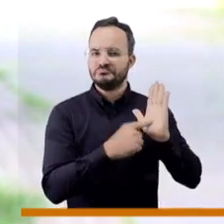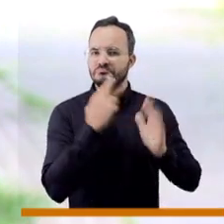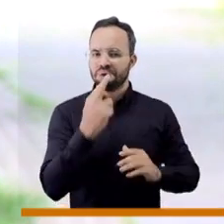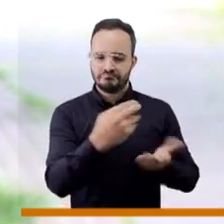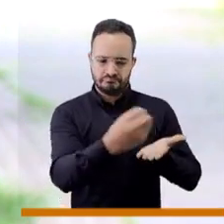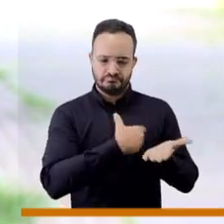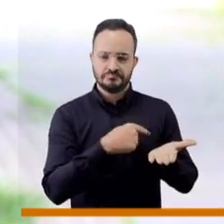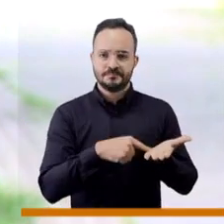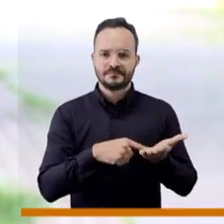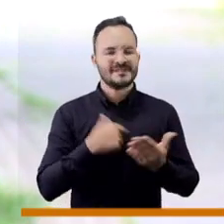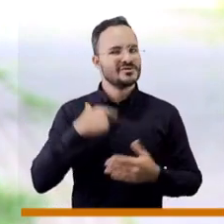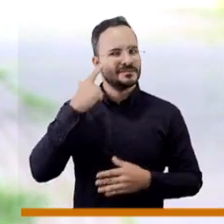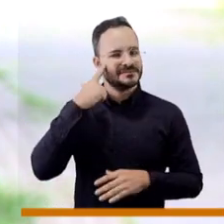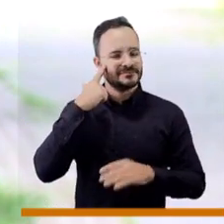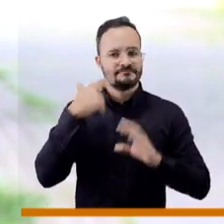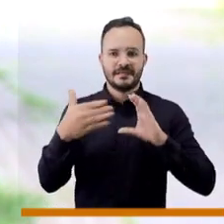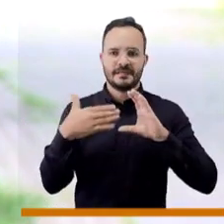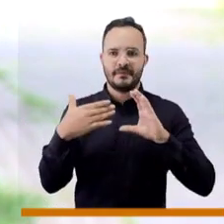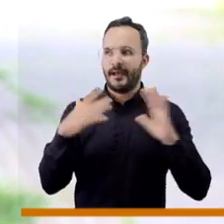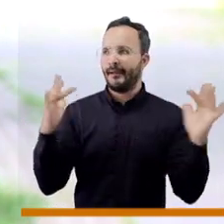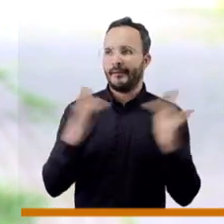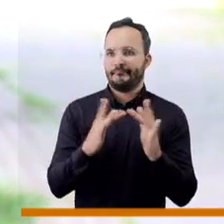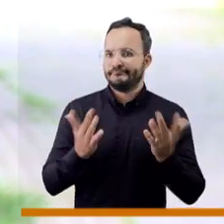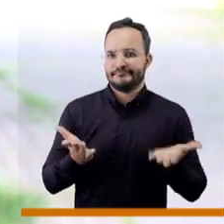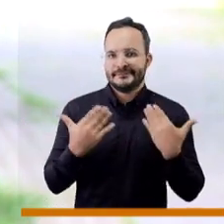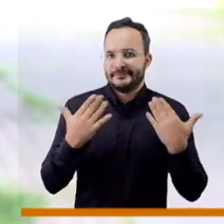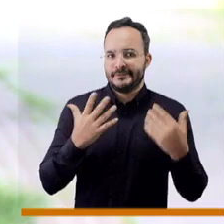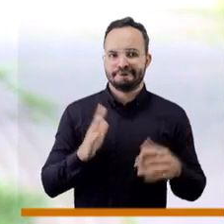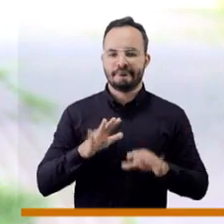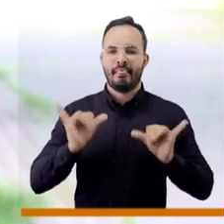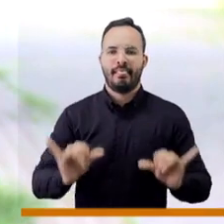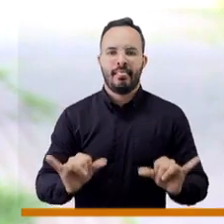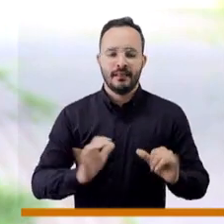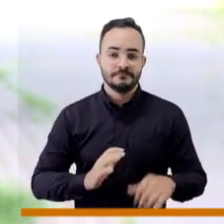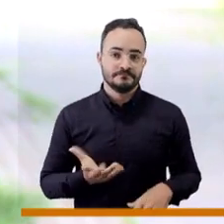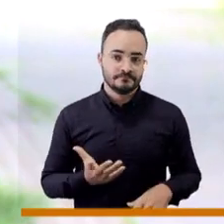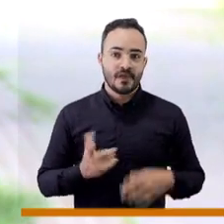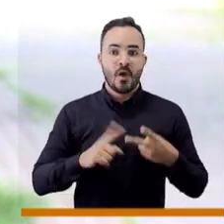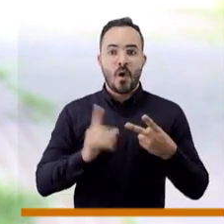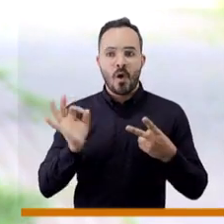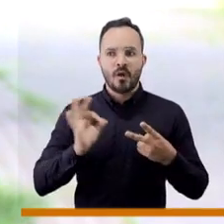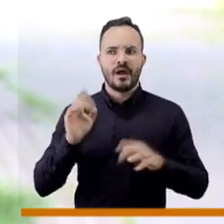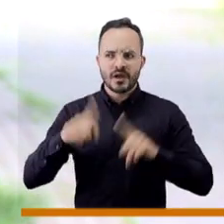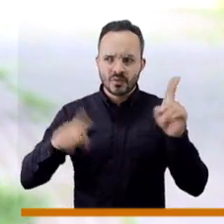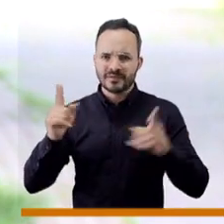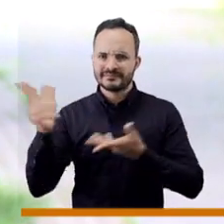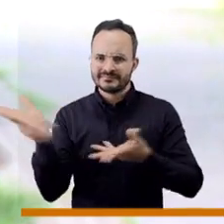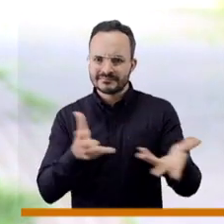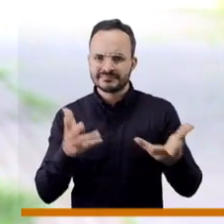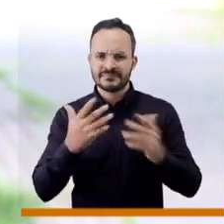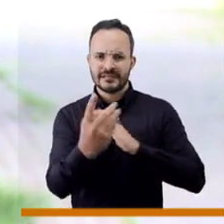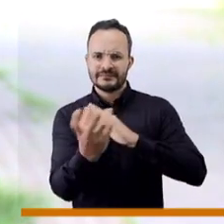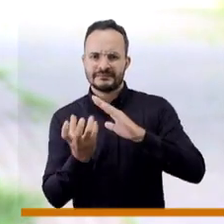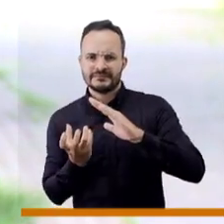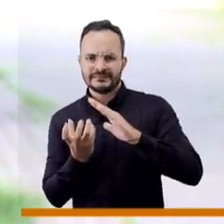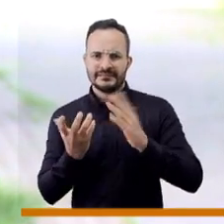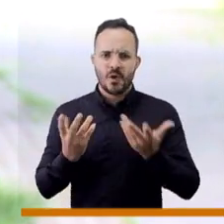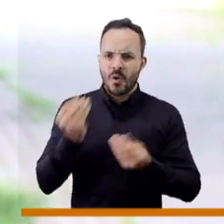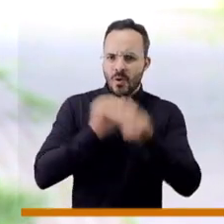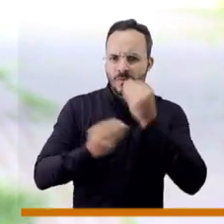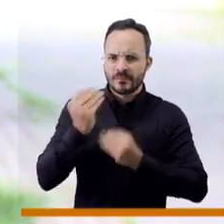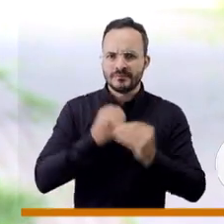Creo que el clima es un factor favorable para ellos. Otra, las ayudas que tienen de refugios y alimentación que aunque es un gesto de